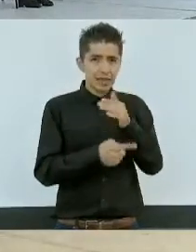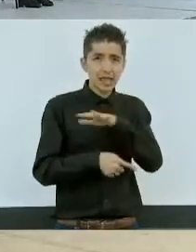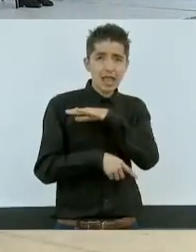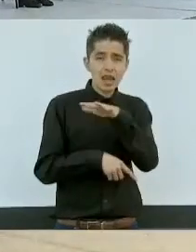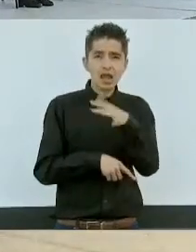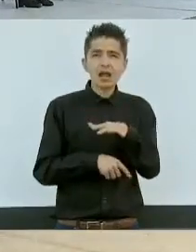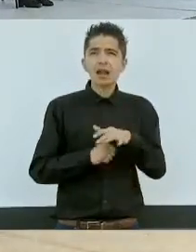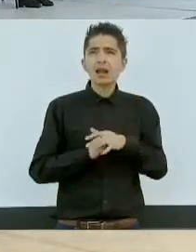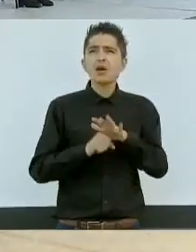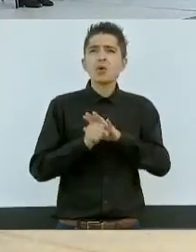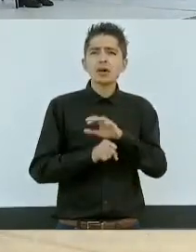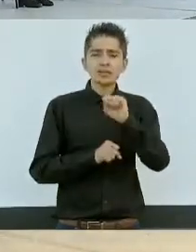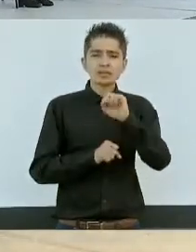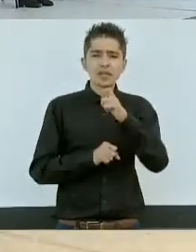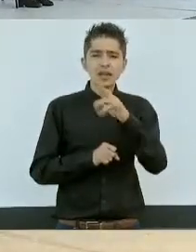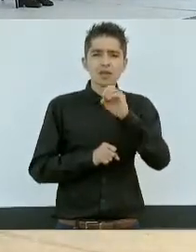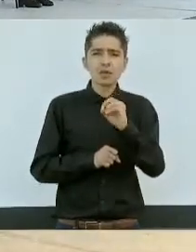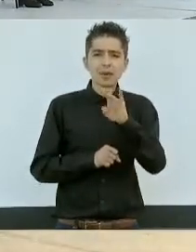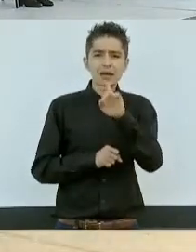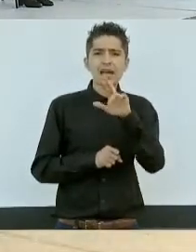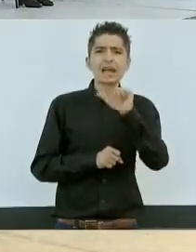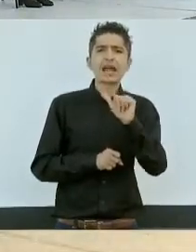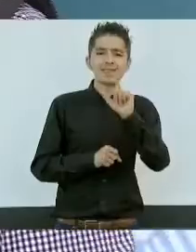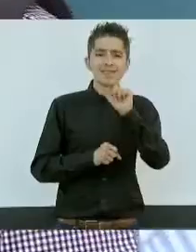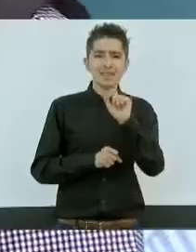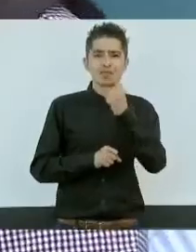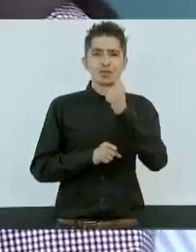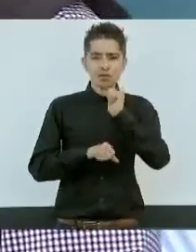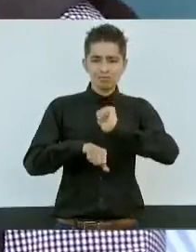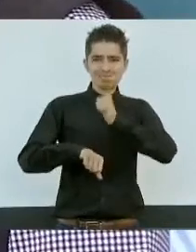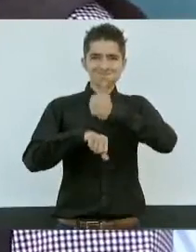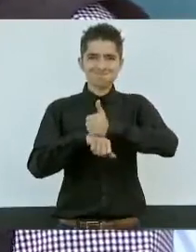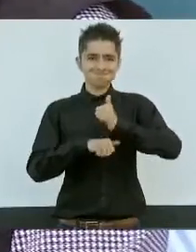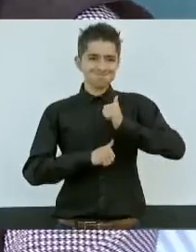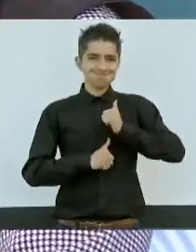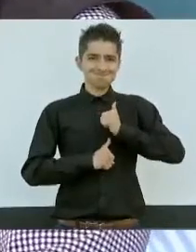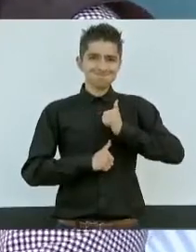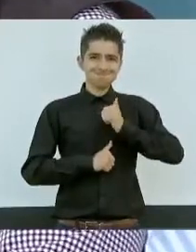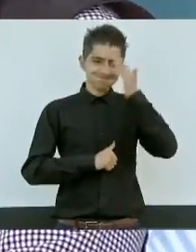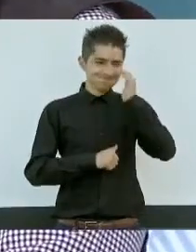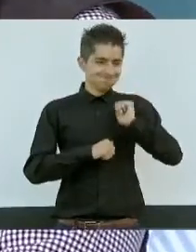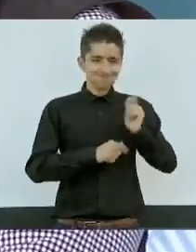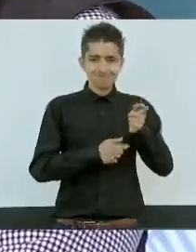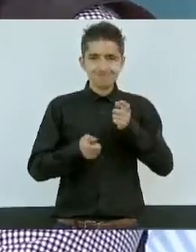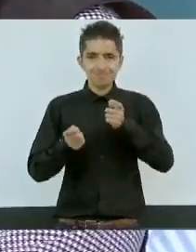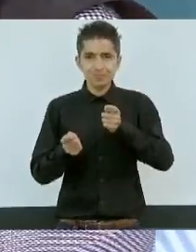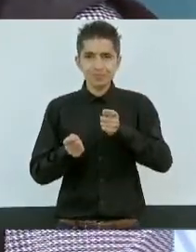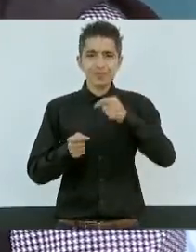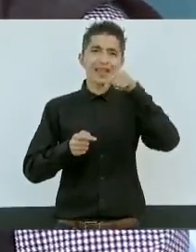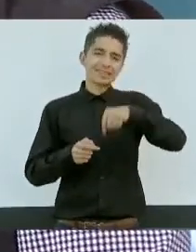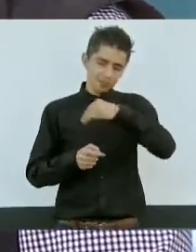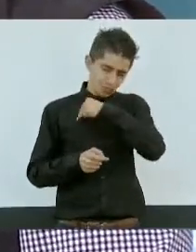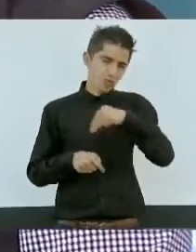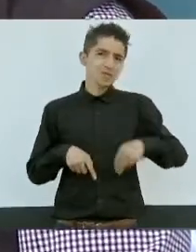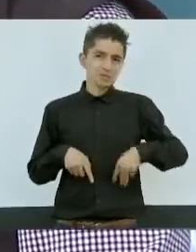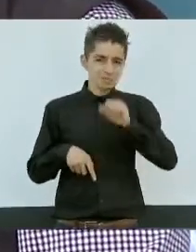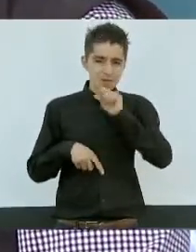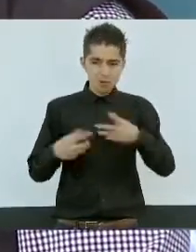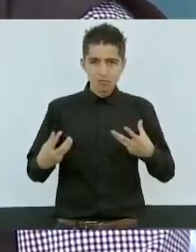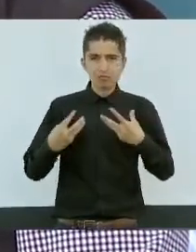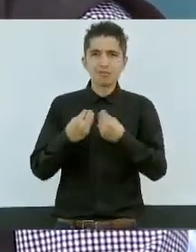Sergio Barrera, comandante de la 21ª Zona Militar, a la cual pertenece este municipio,